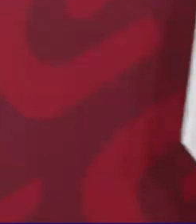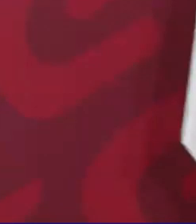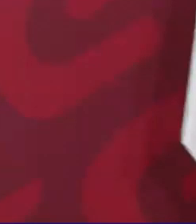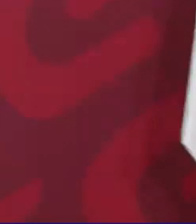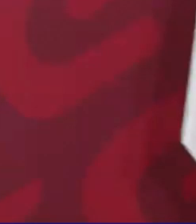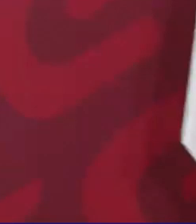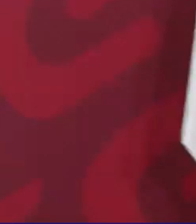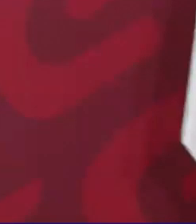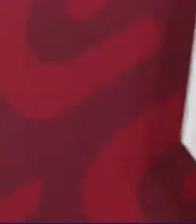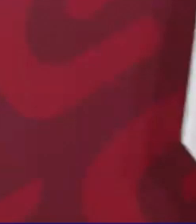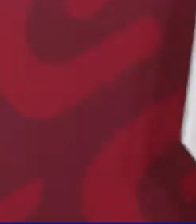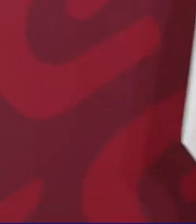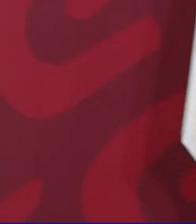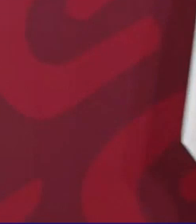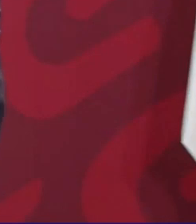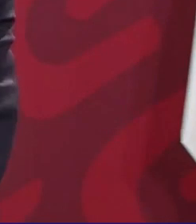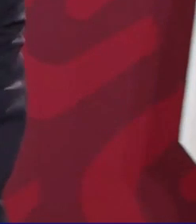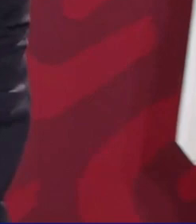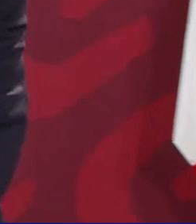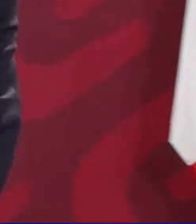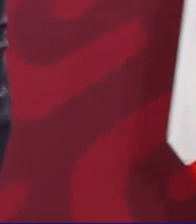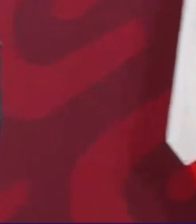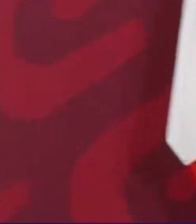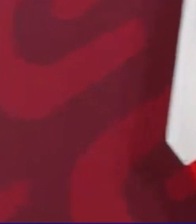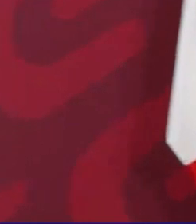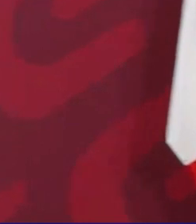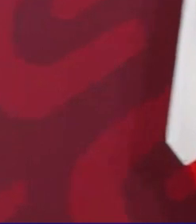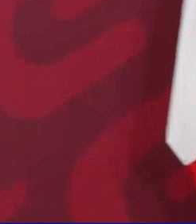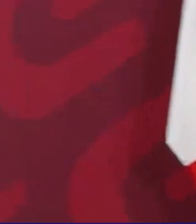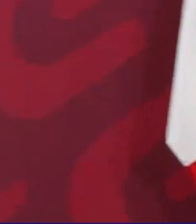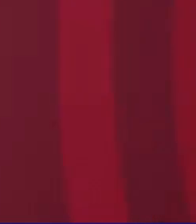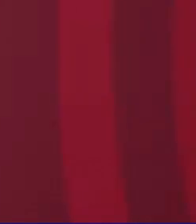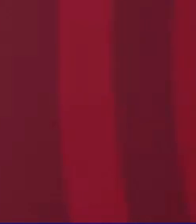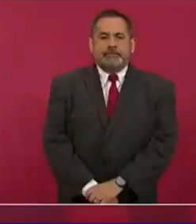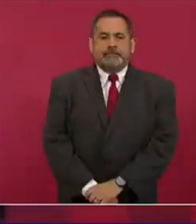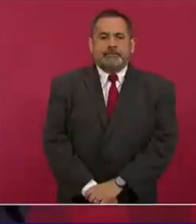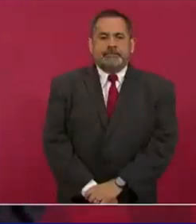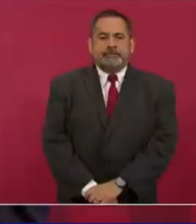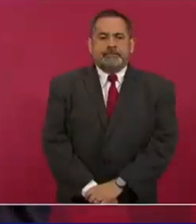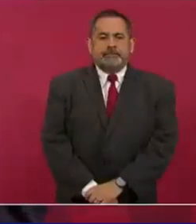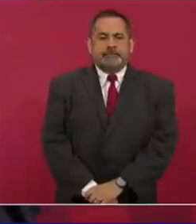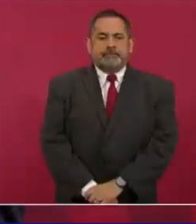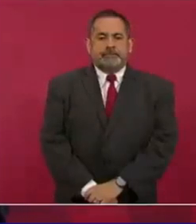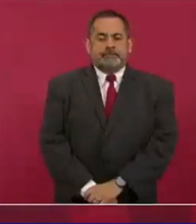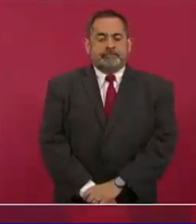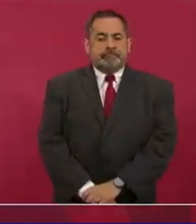de una herencia de